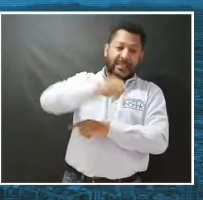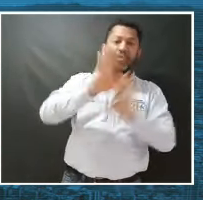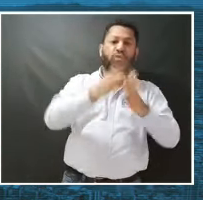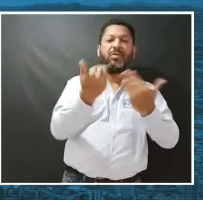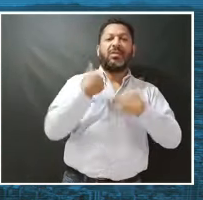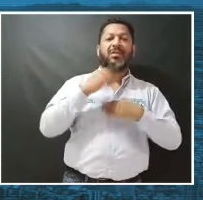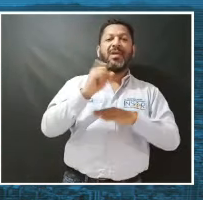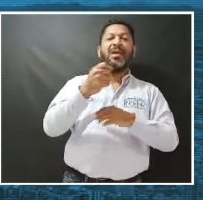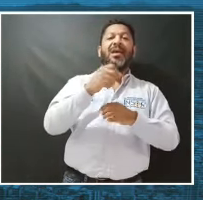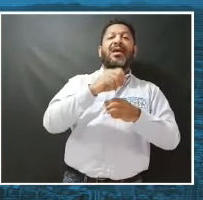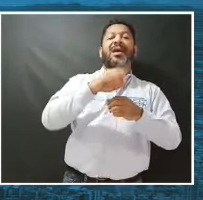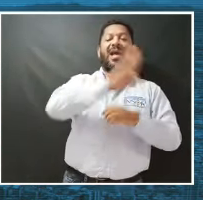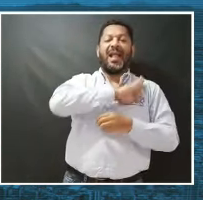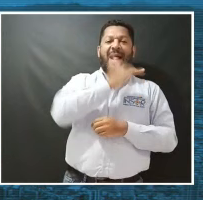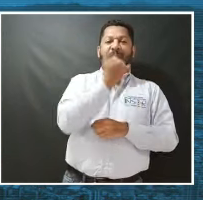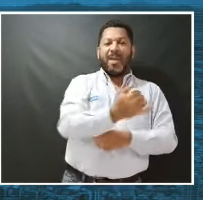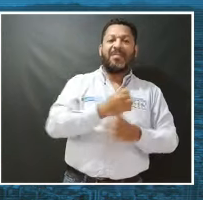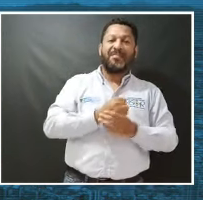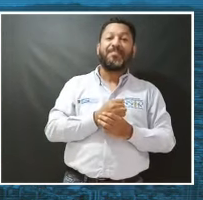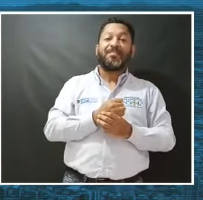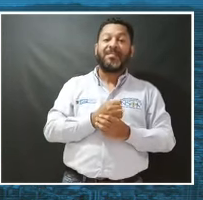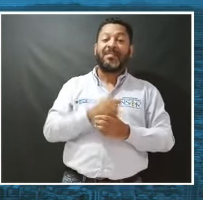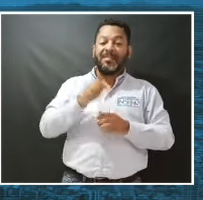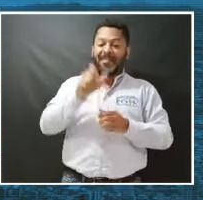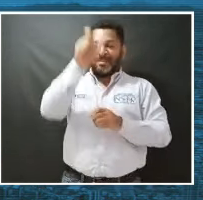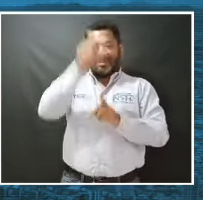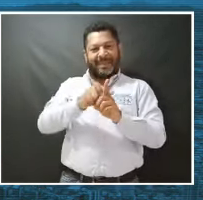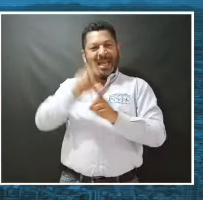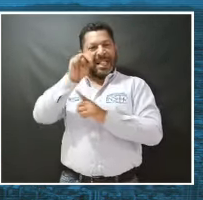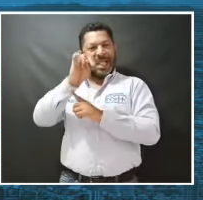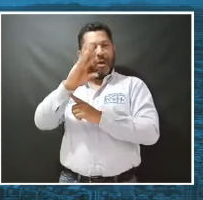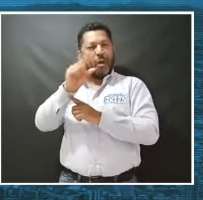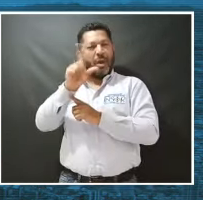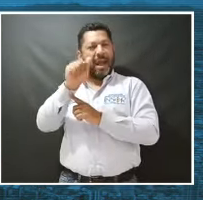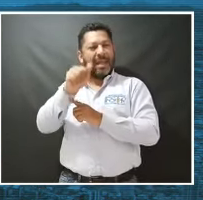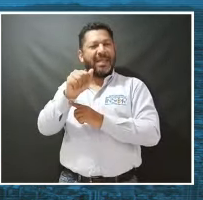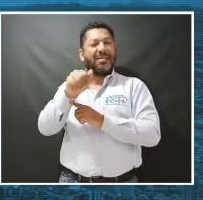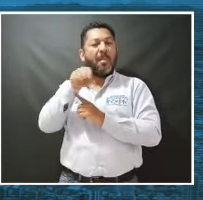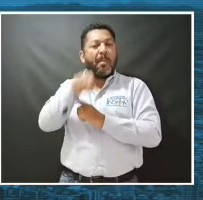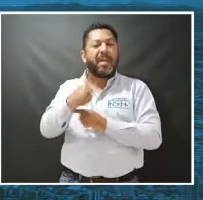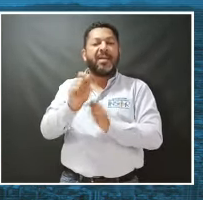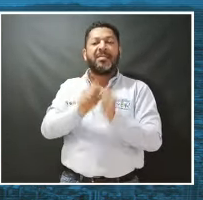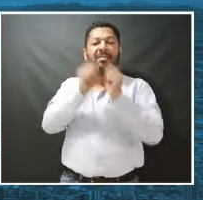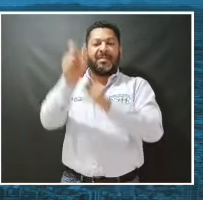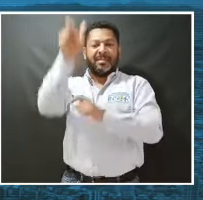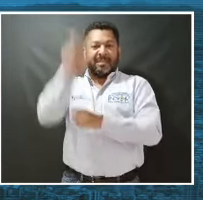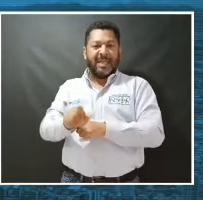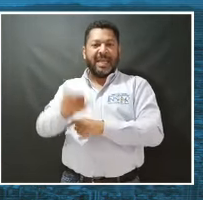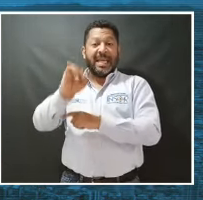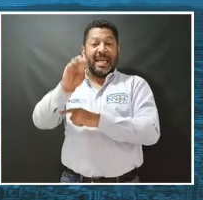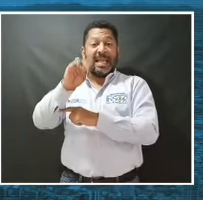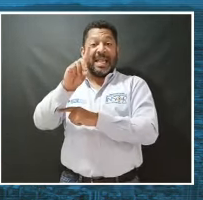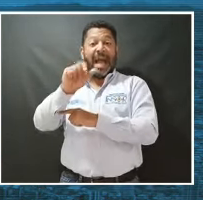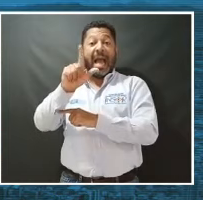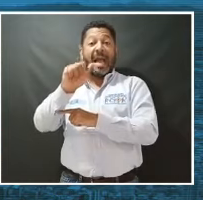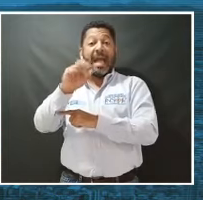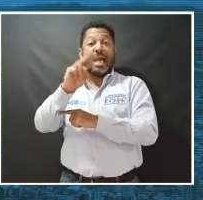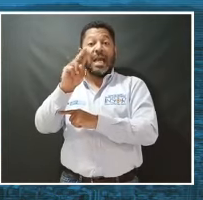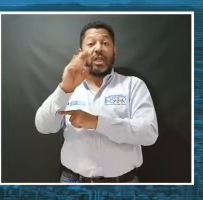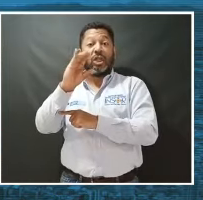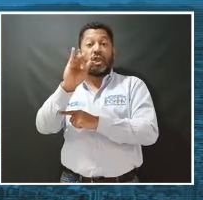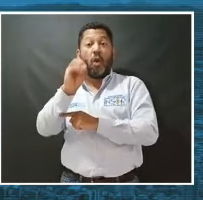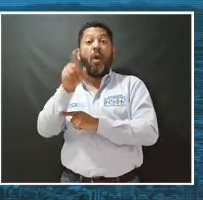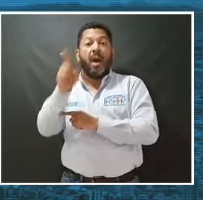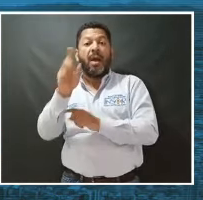quedaron en manos de la municipalidad. Bien, posteriormente Nicolás Daníez encarga a su yerno Indalesio Líbano, que